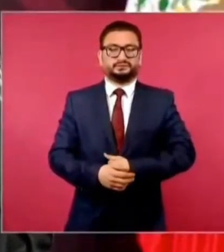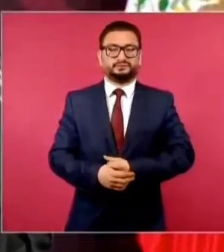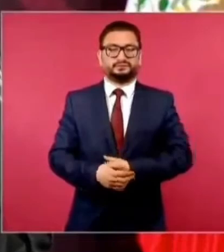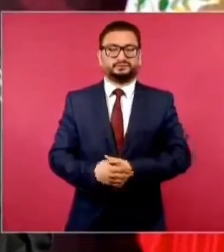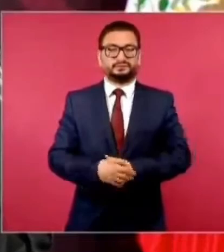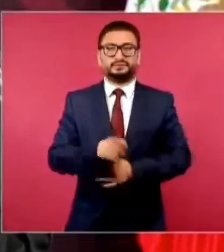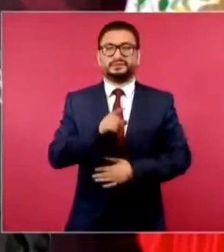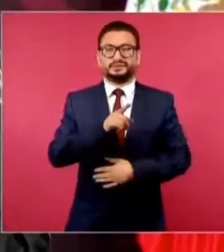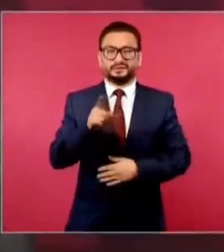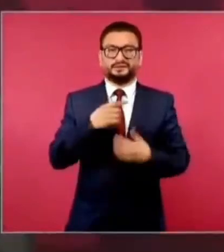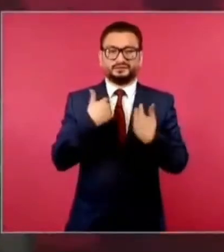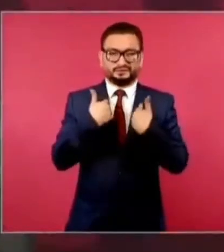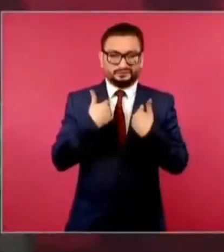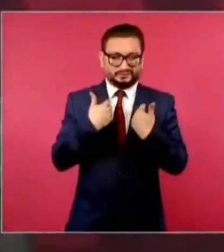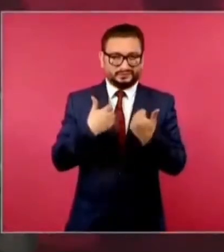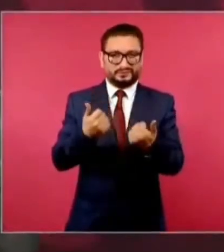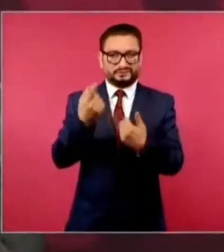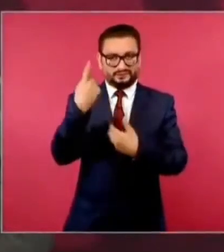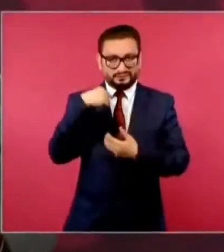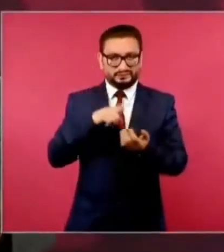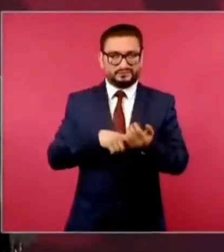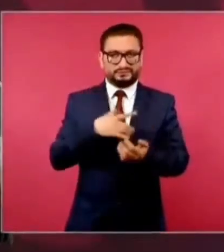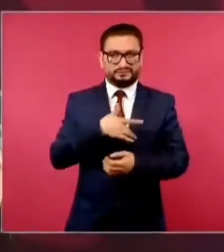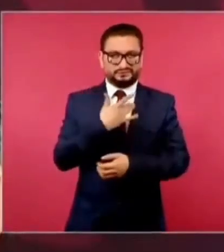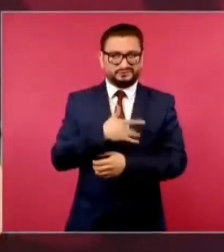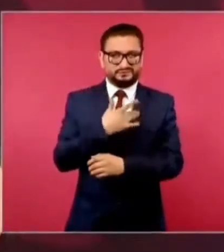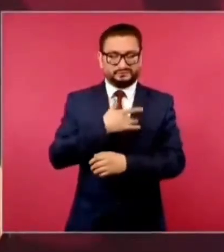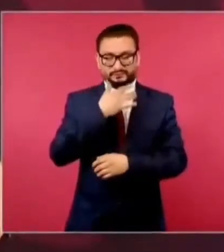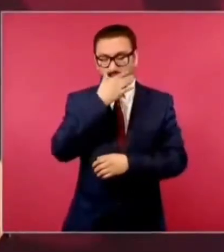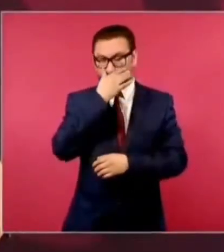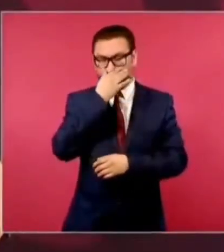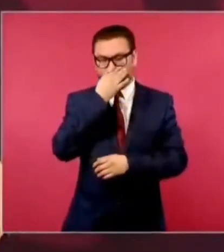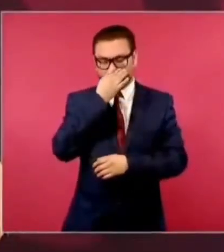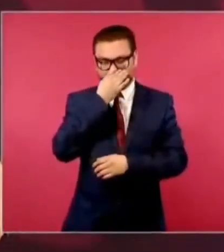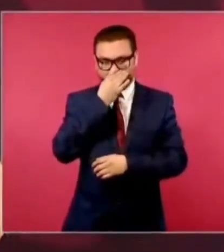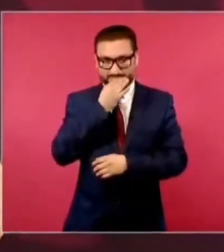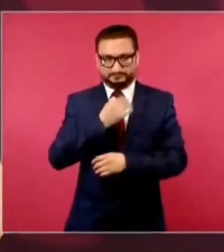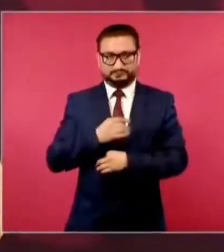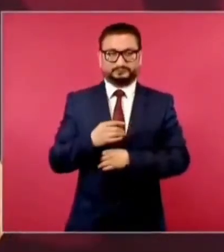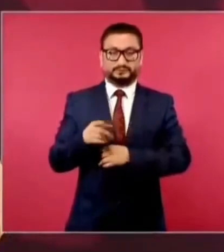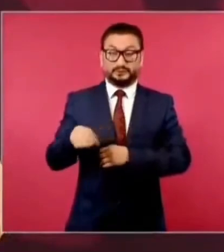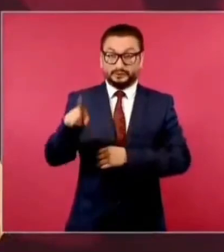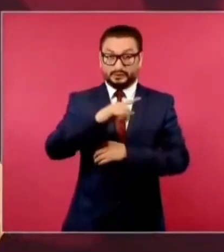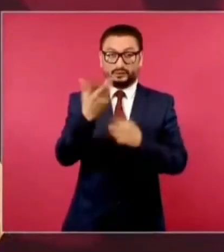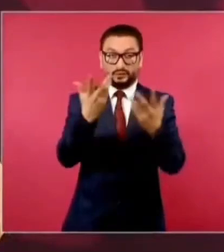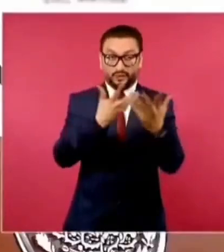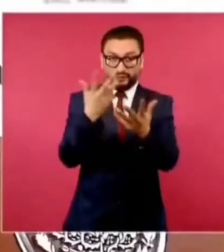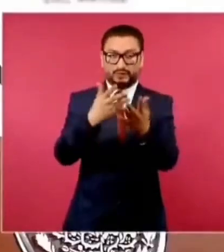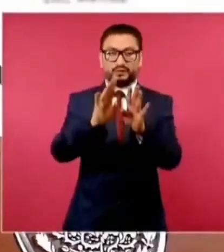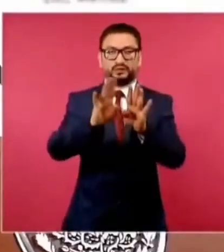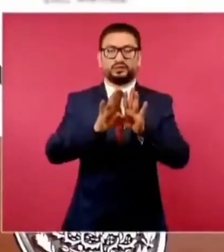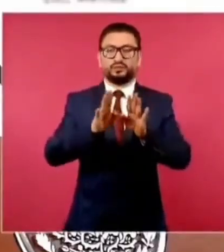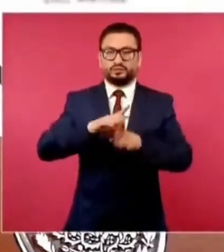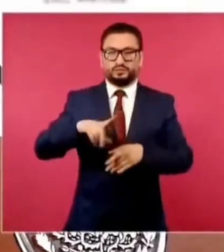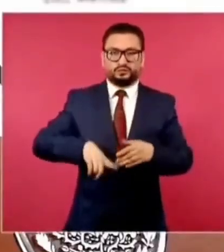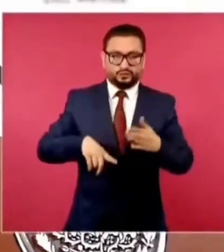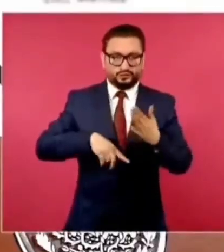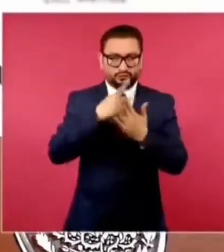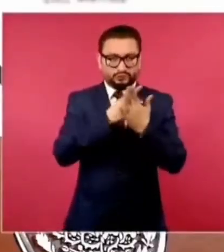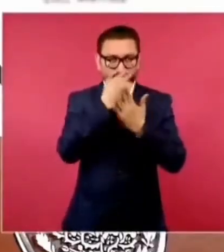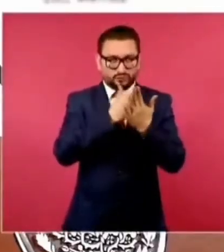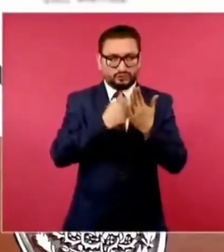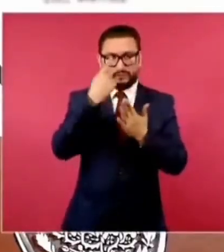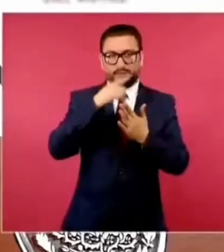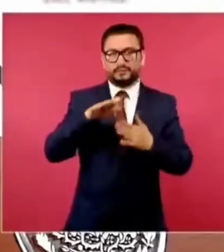que se internalice y además que se lleve a la práctica una política de atención